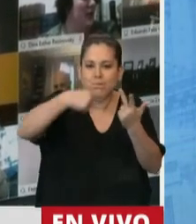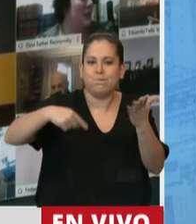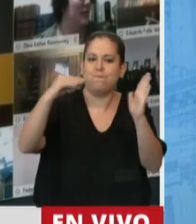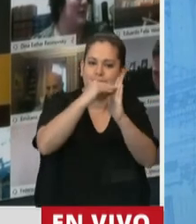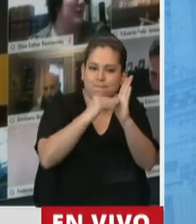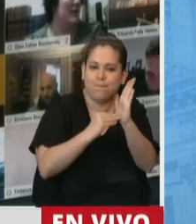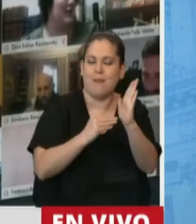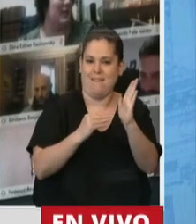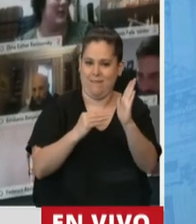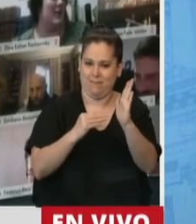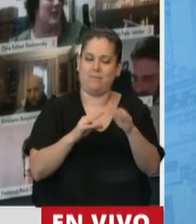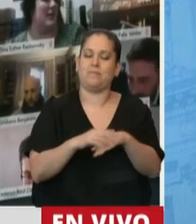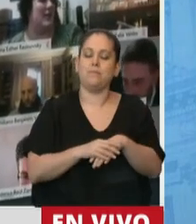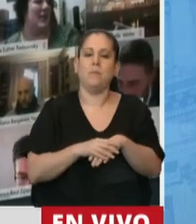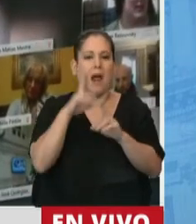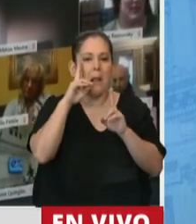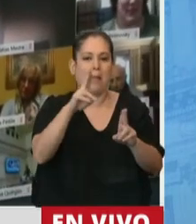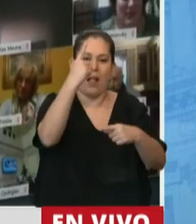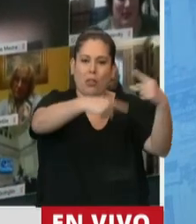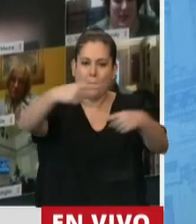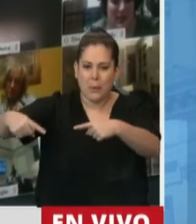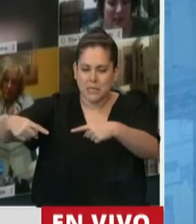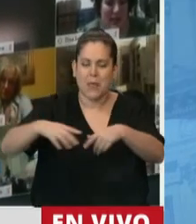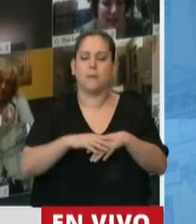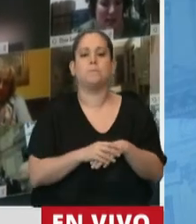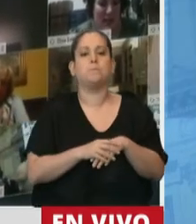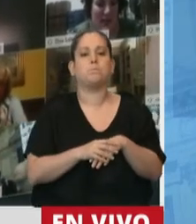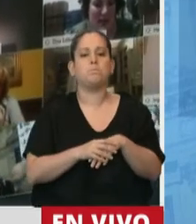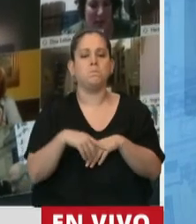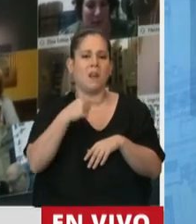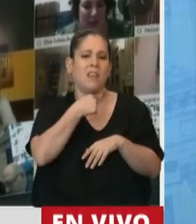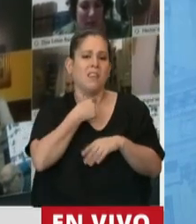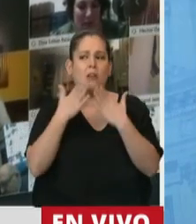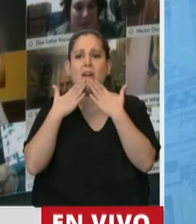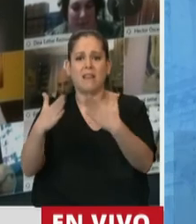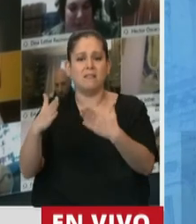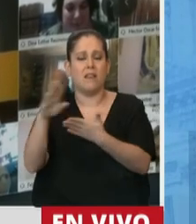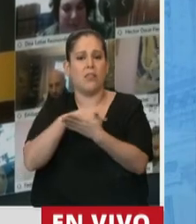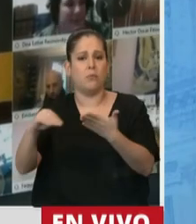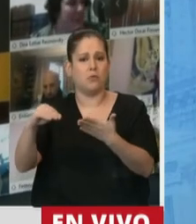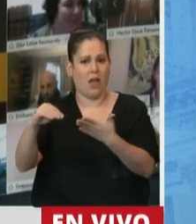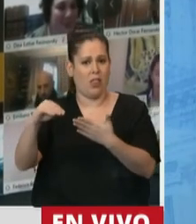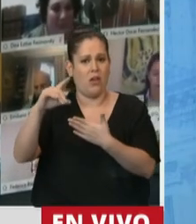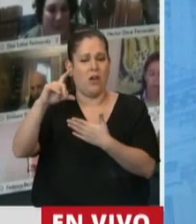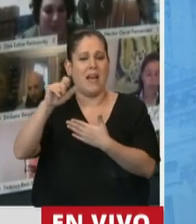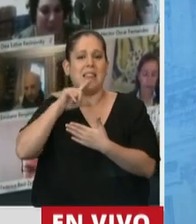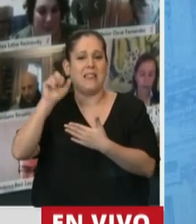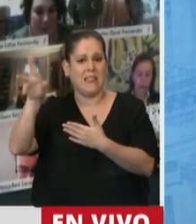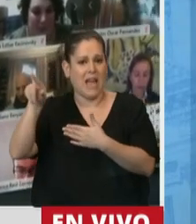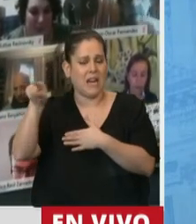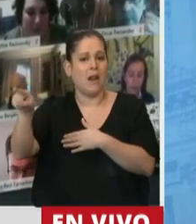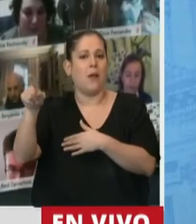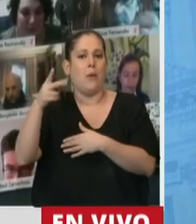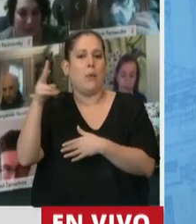quiero agradecerle al diputado Albor Cantar vicepresidente de la